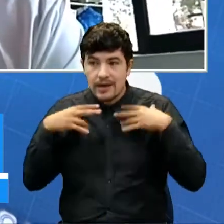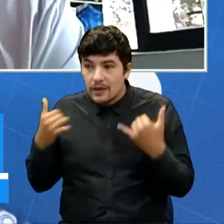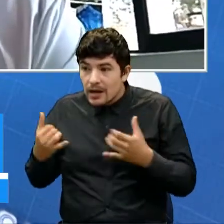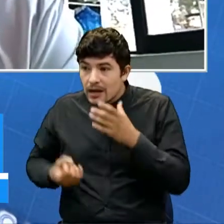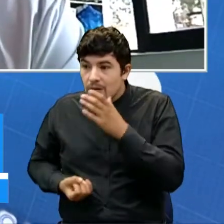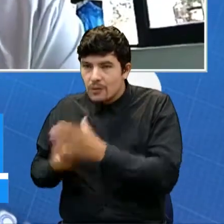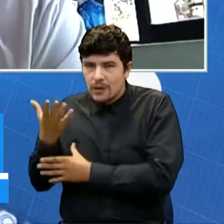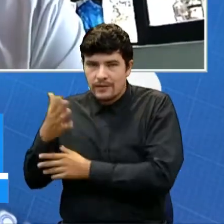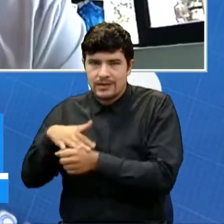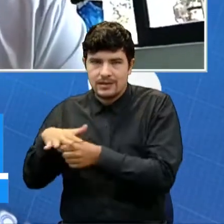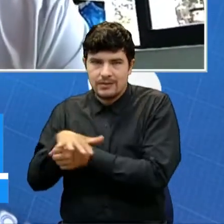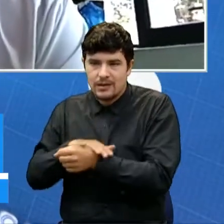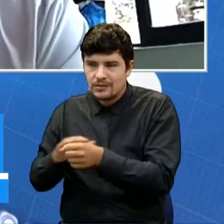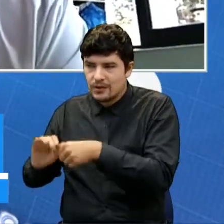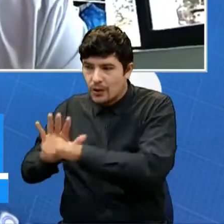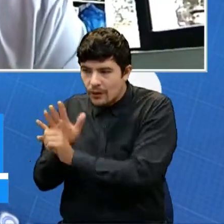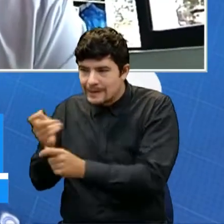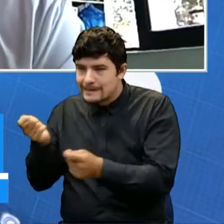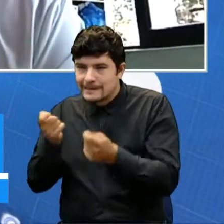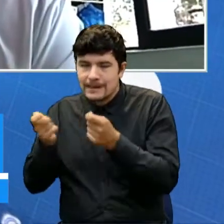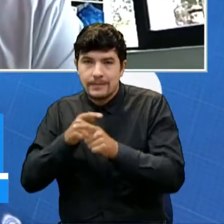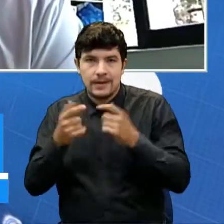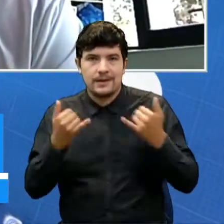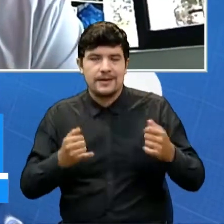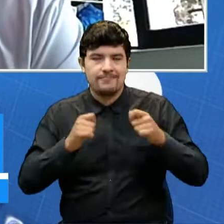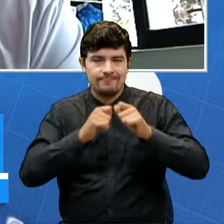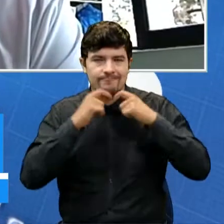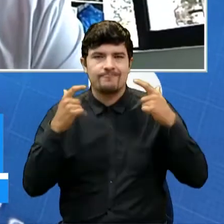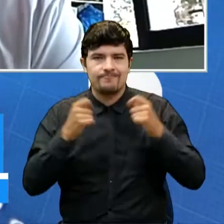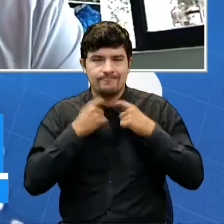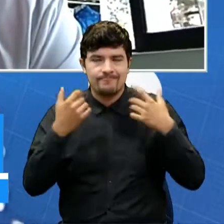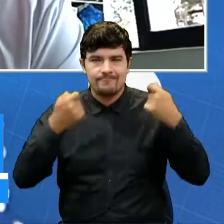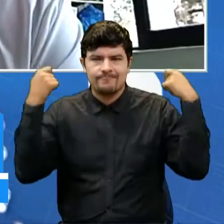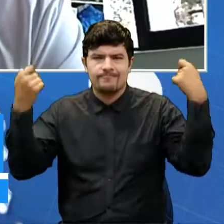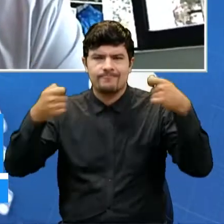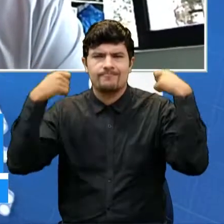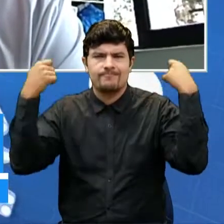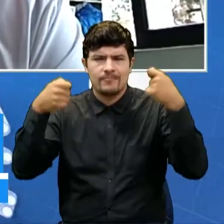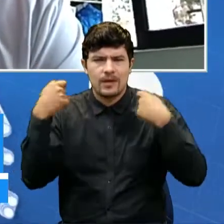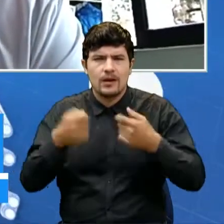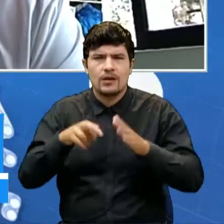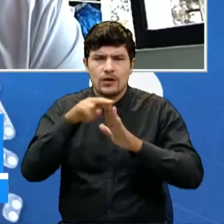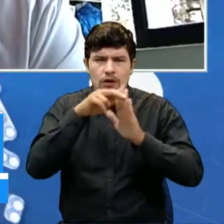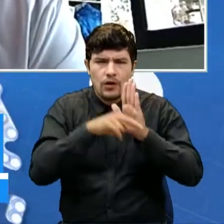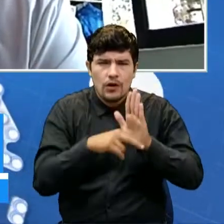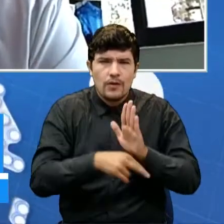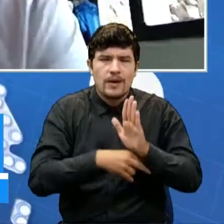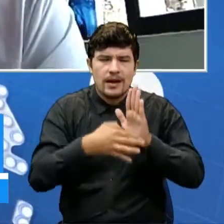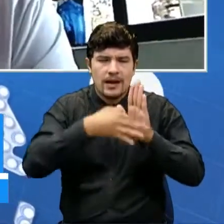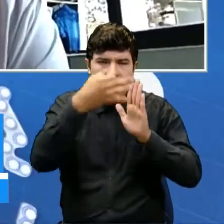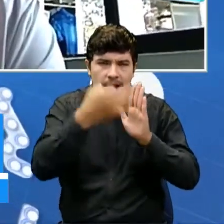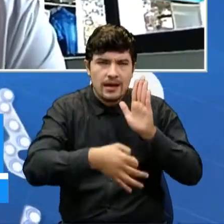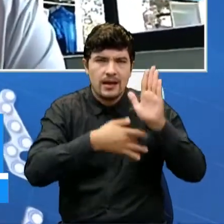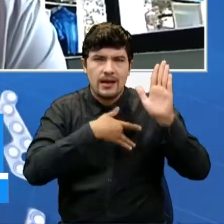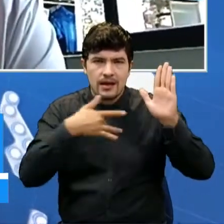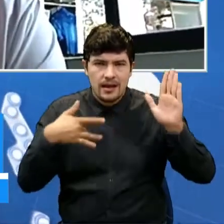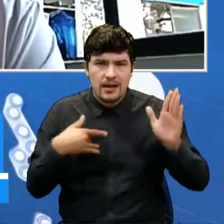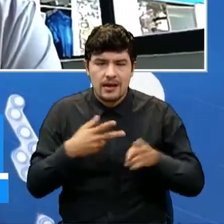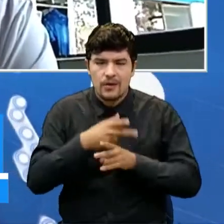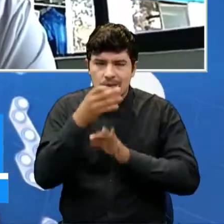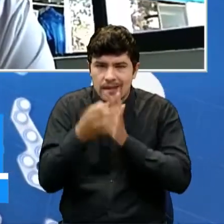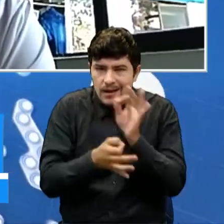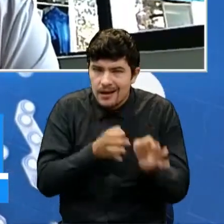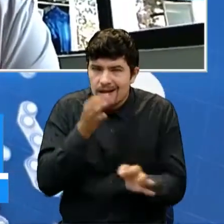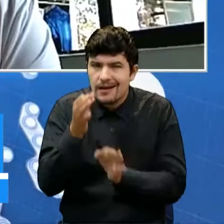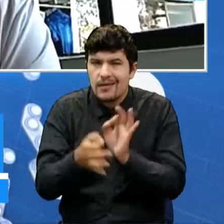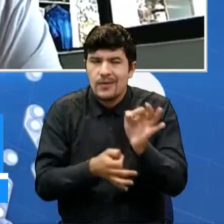normalidad y de qué forma la Biblioteca Pública Gabriel Turbay, siguiendo todos los mecanismos de normas de